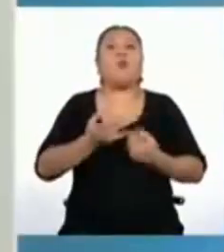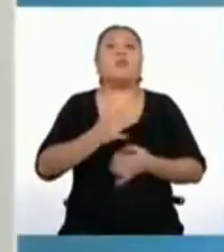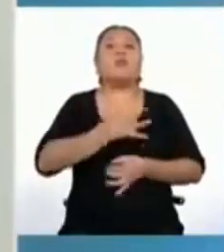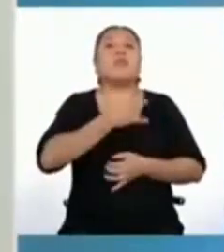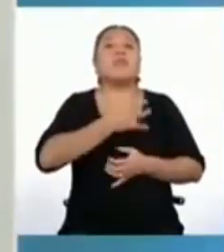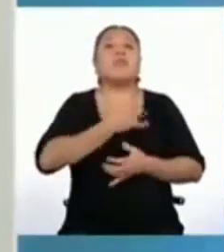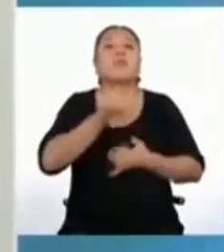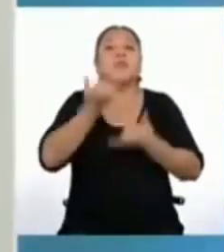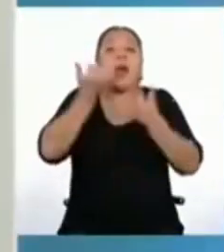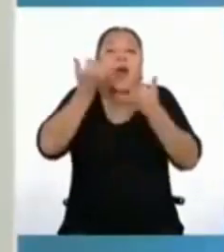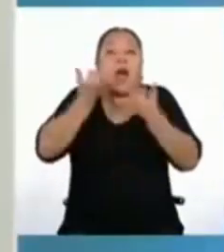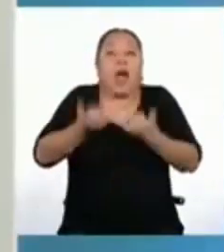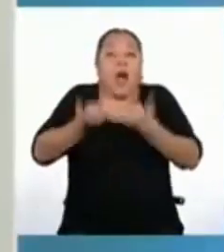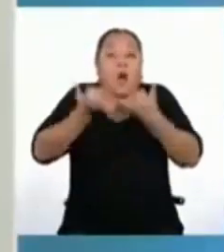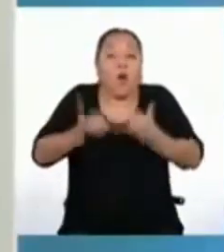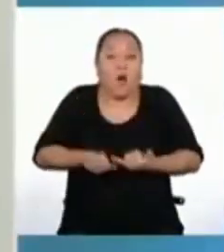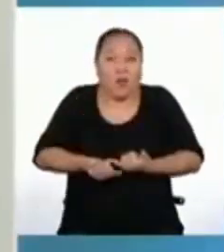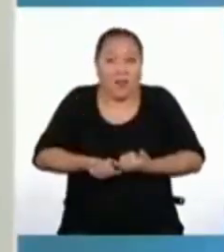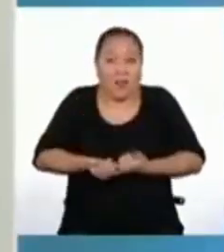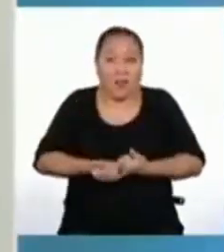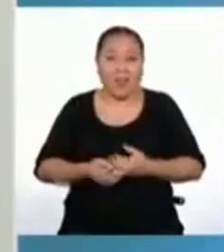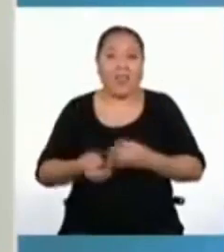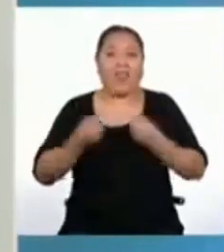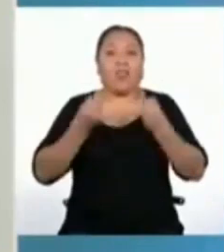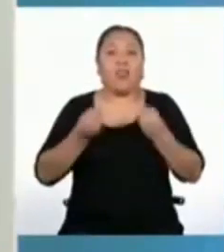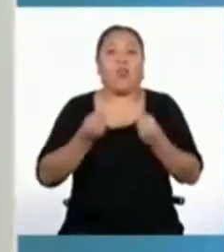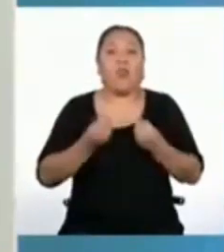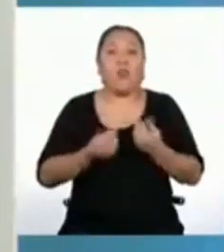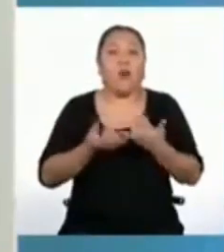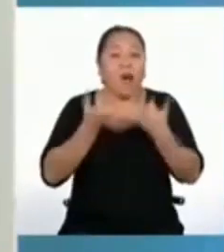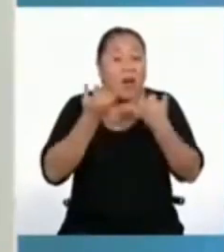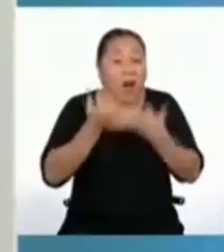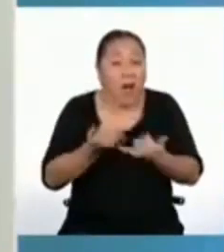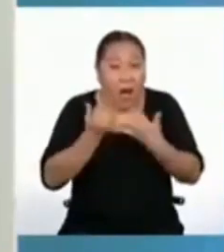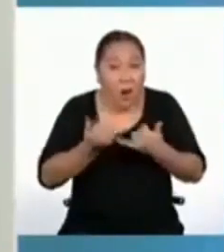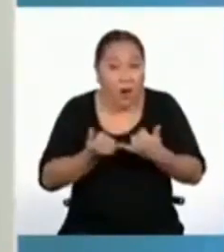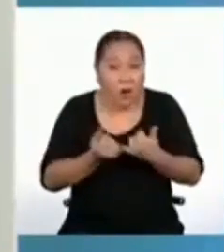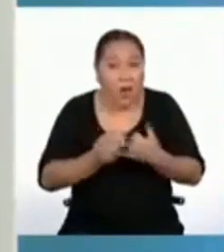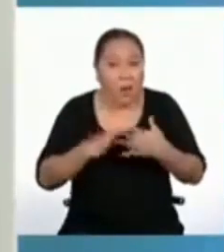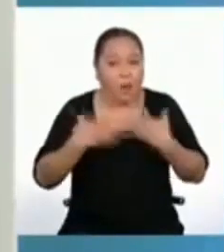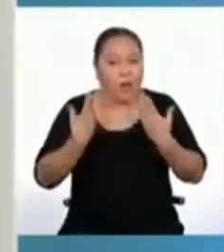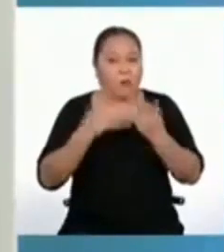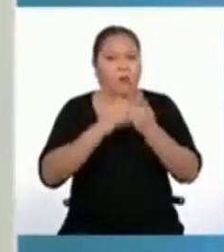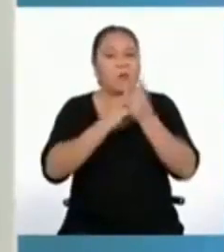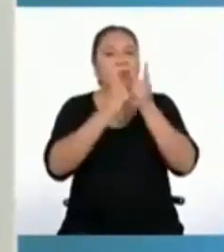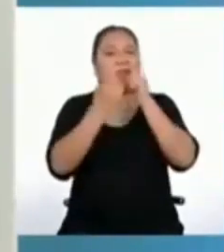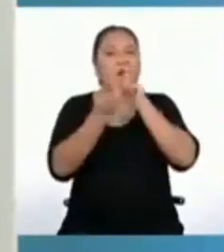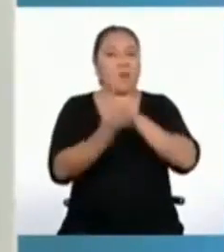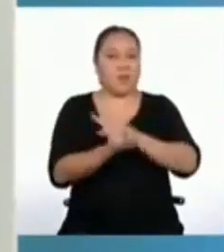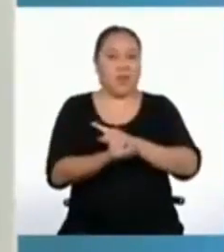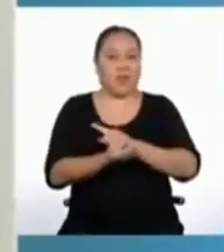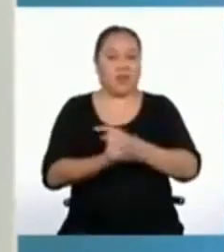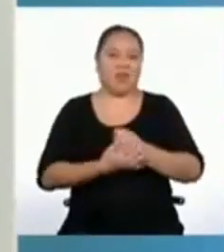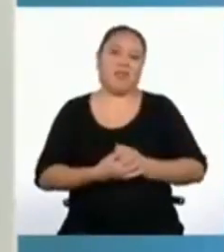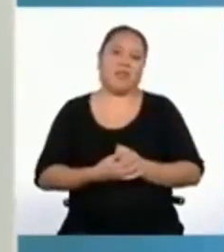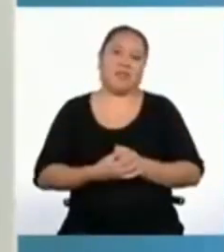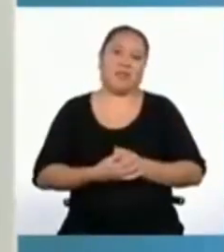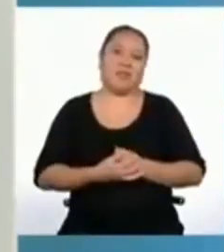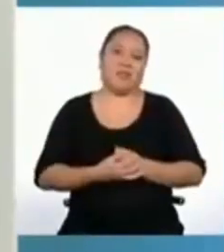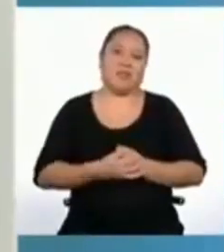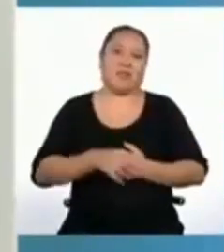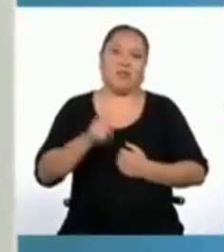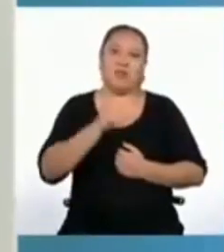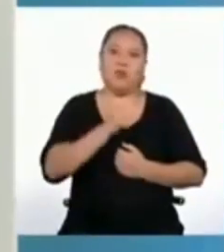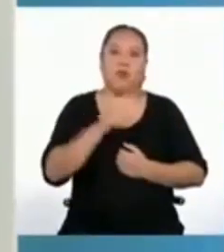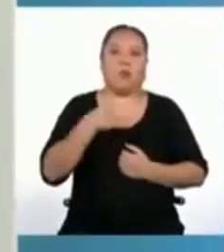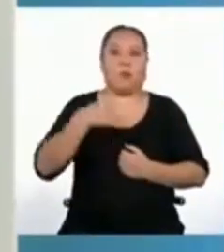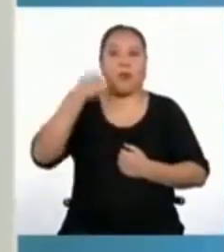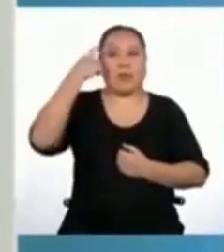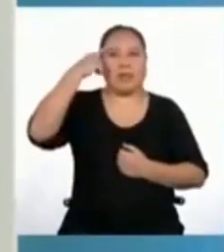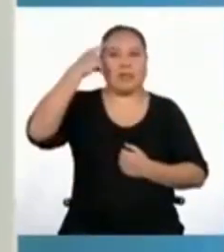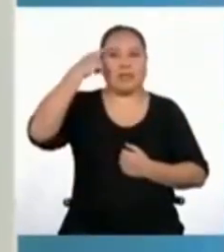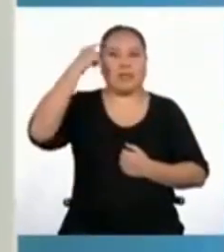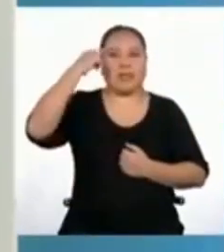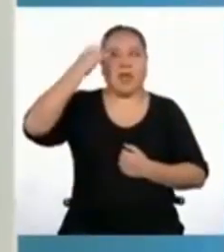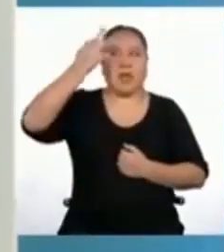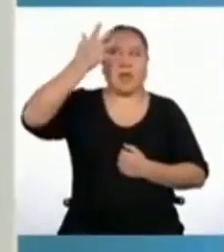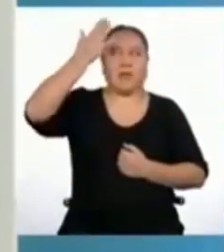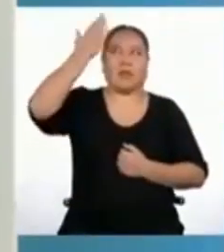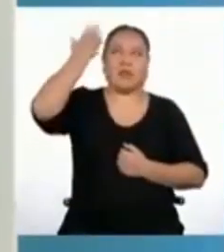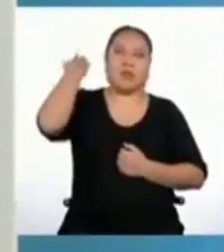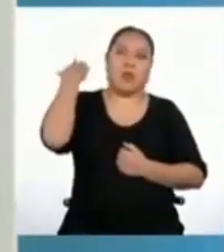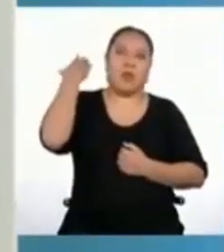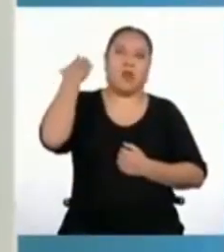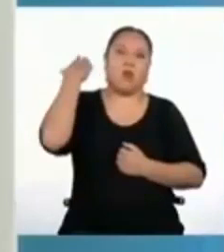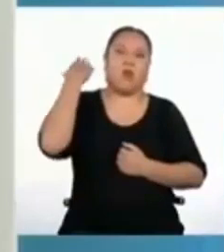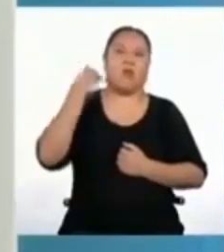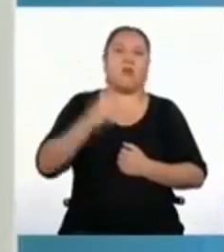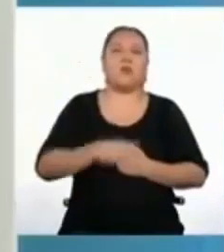sentimos ahora y en cómo podemos modificar o cambiar nuestro presente, sin poner toda nuestra atención en el